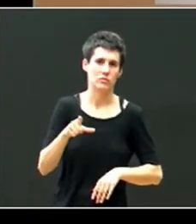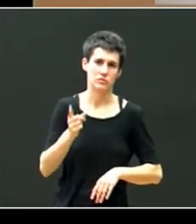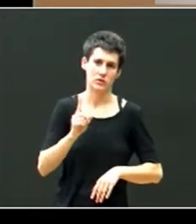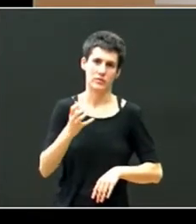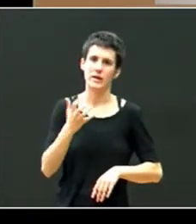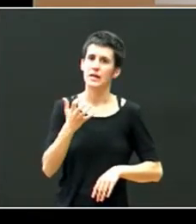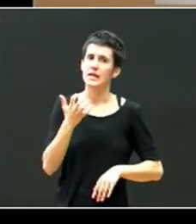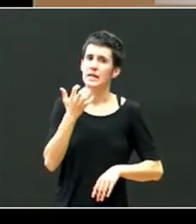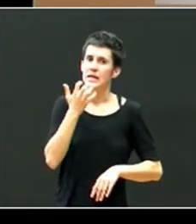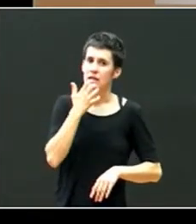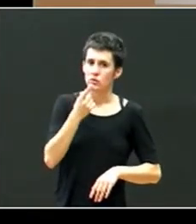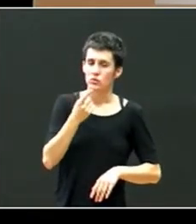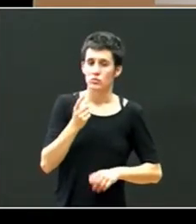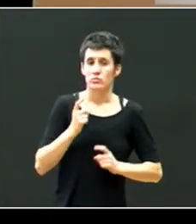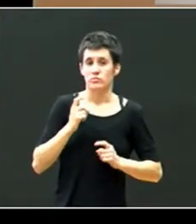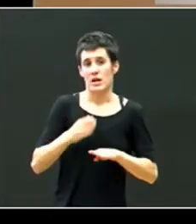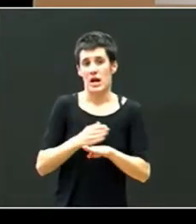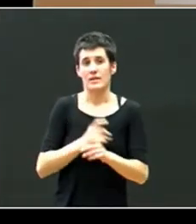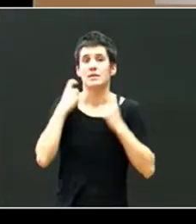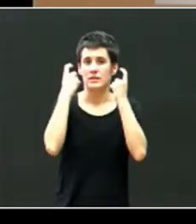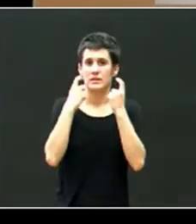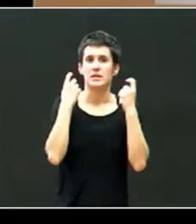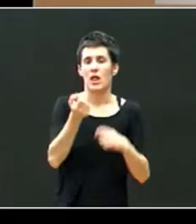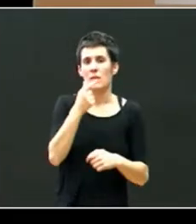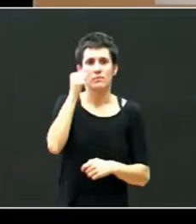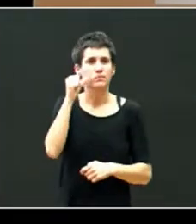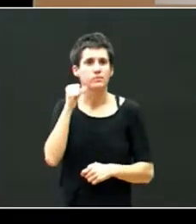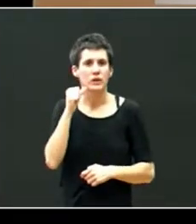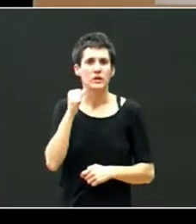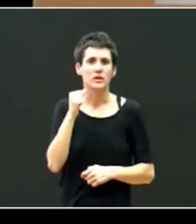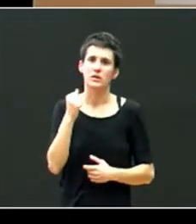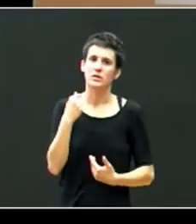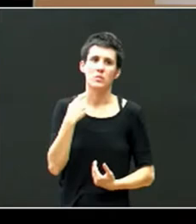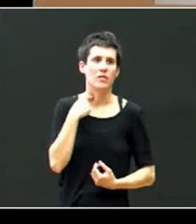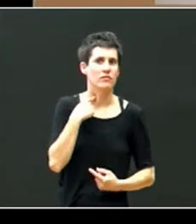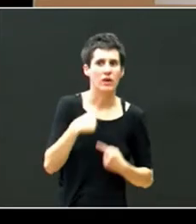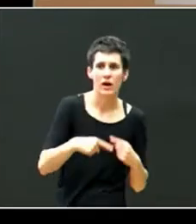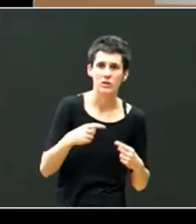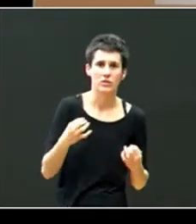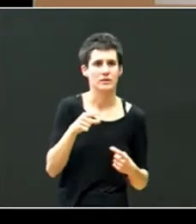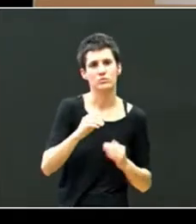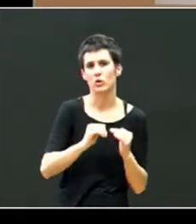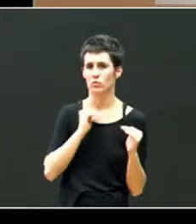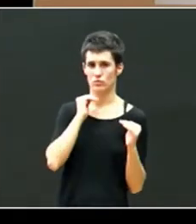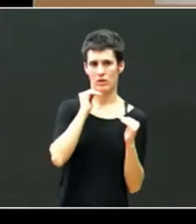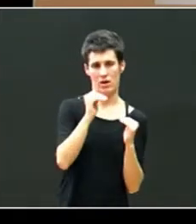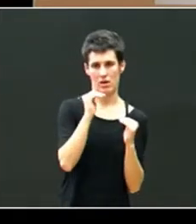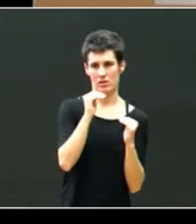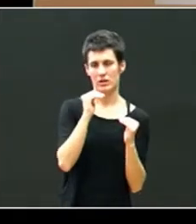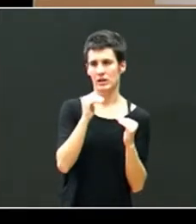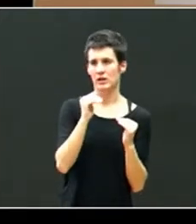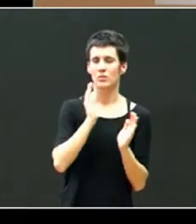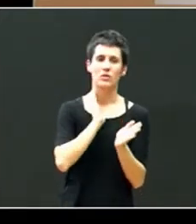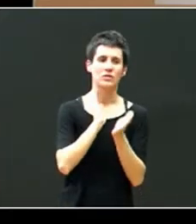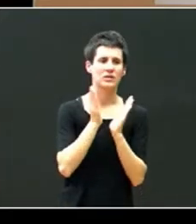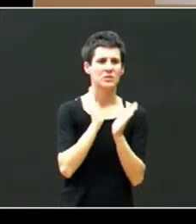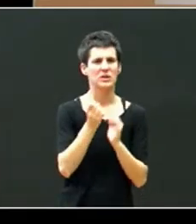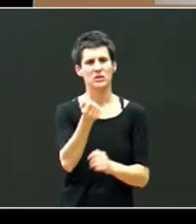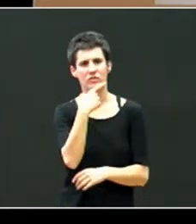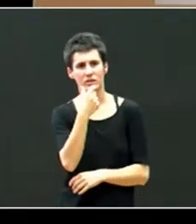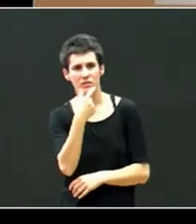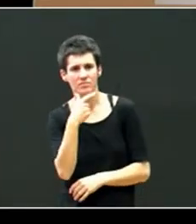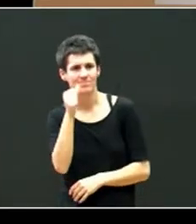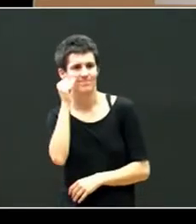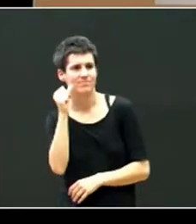planteándote que no es el mismo tipo de parentalidad son dos formas muy diferentes de llegar a una familia los tratamientos de fertilidad gestaciones y